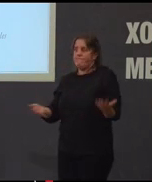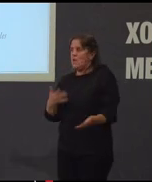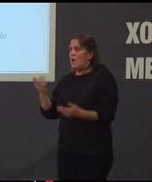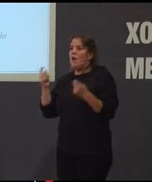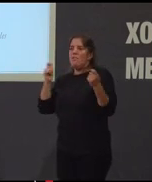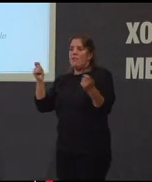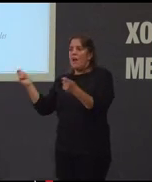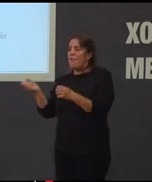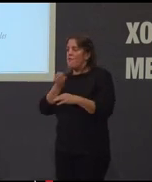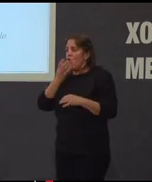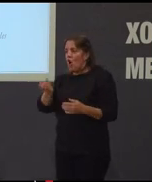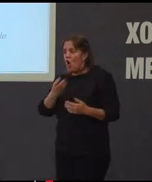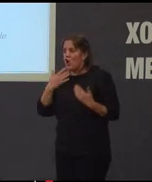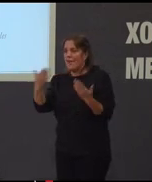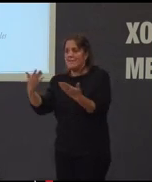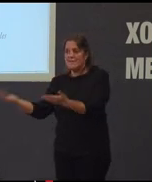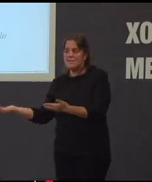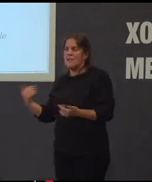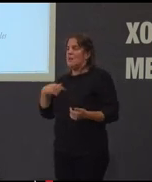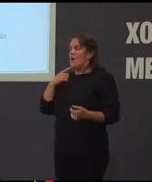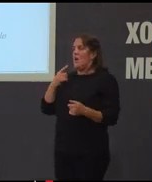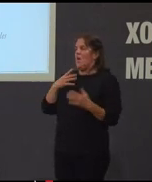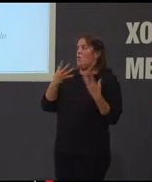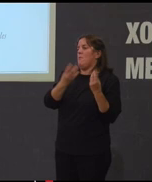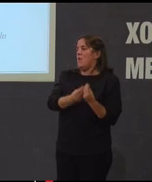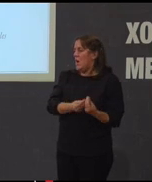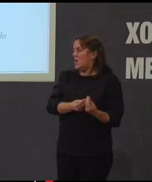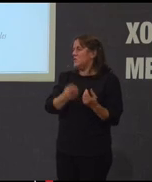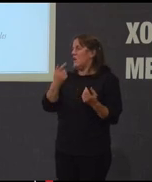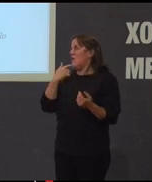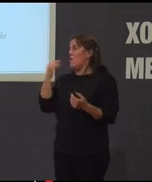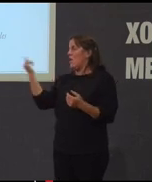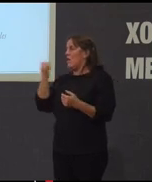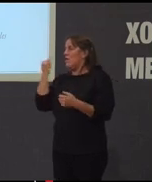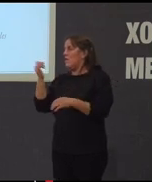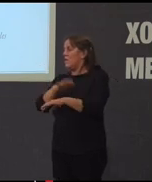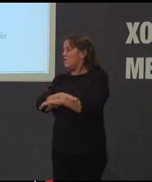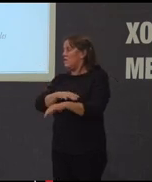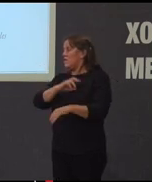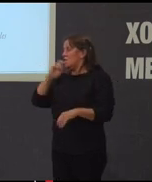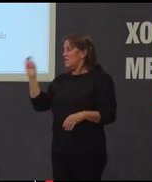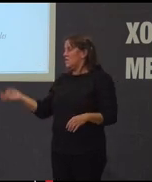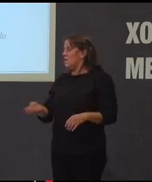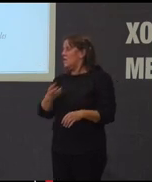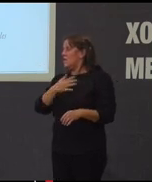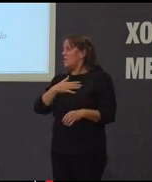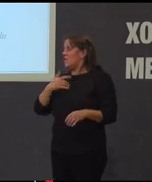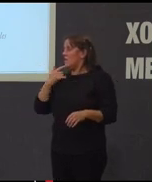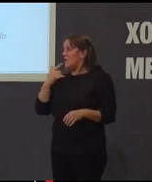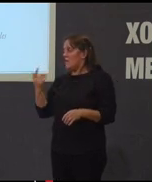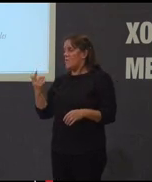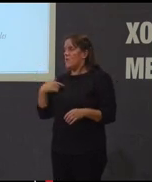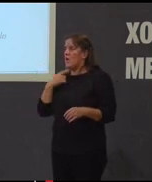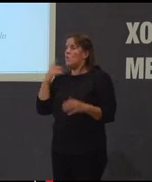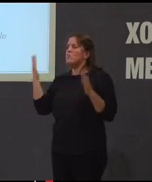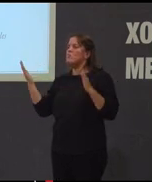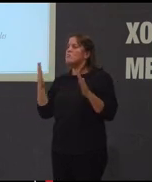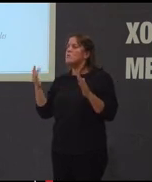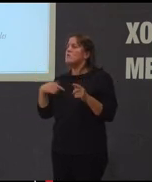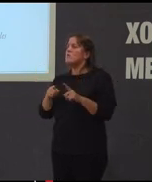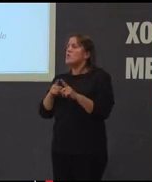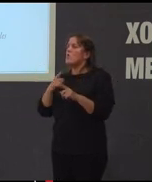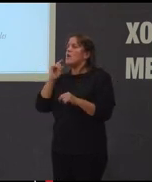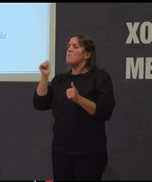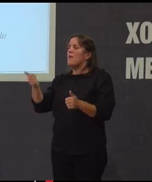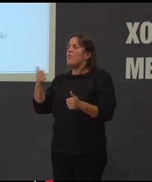entrega de flores a la acompañante del jefe del Estado vale nun determinado momento empezaron